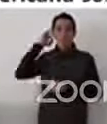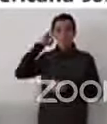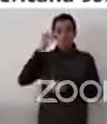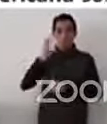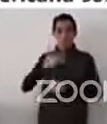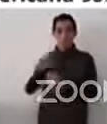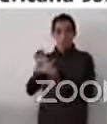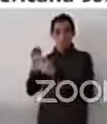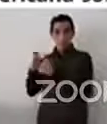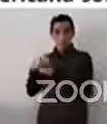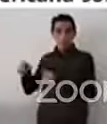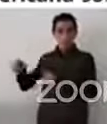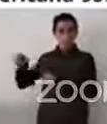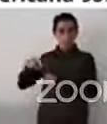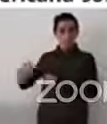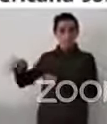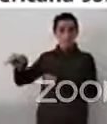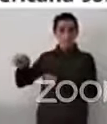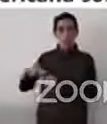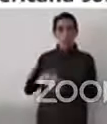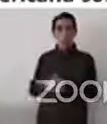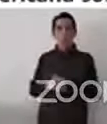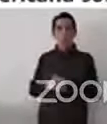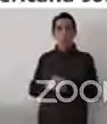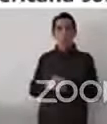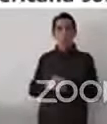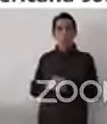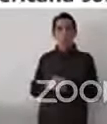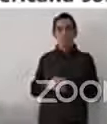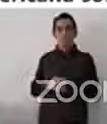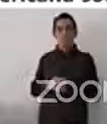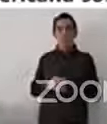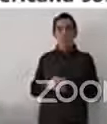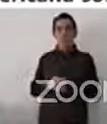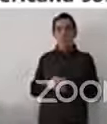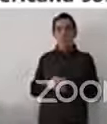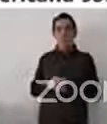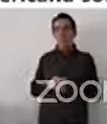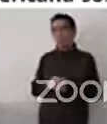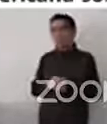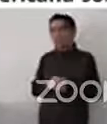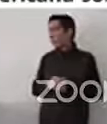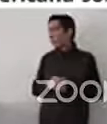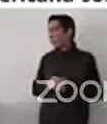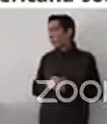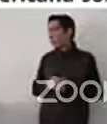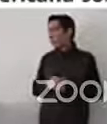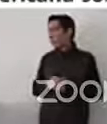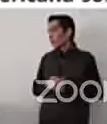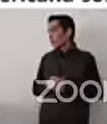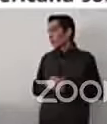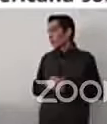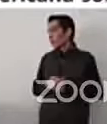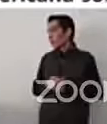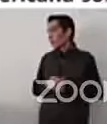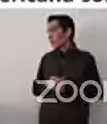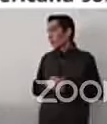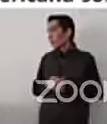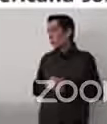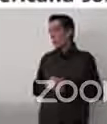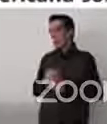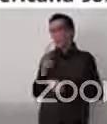misión permanente de Antiguo Barbúa Anteloéa y pidió que le dé un espacio.